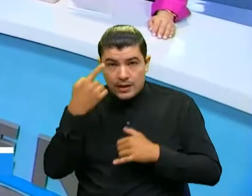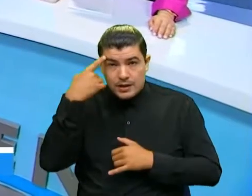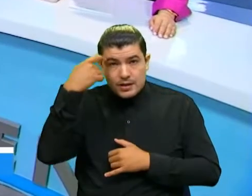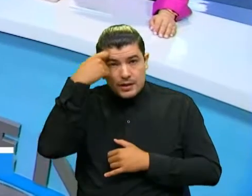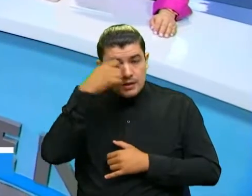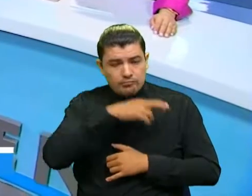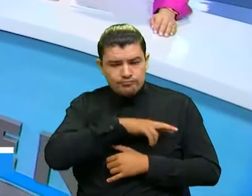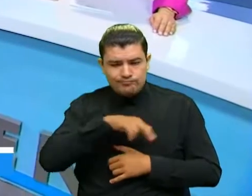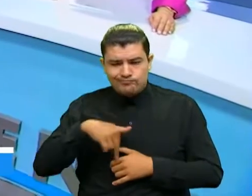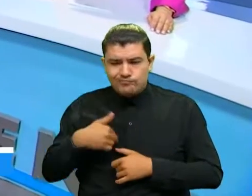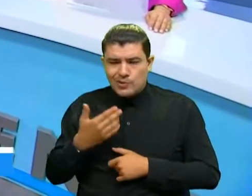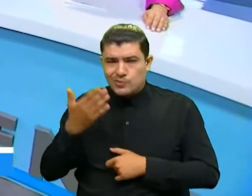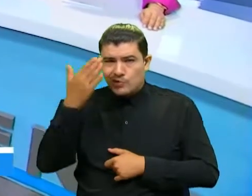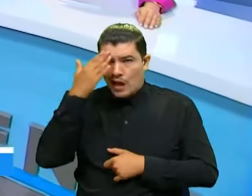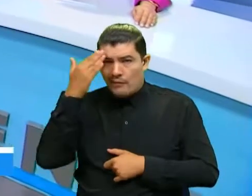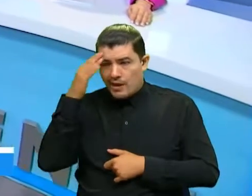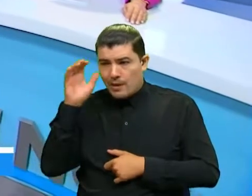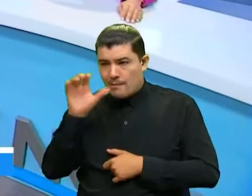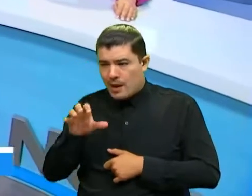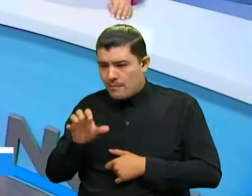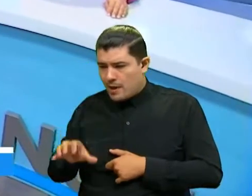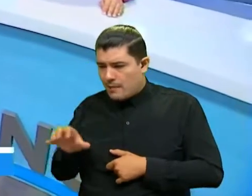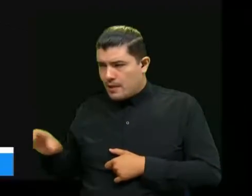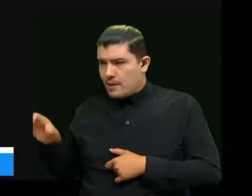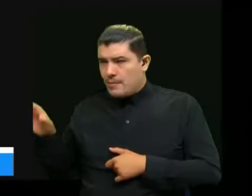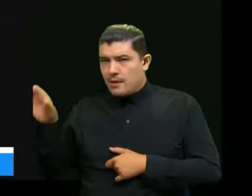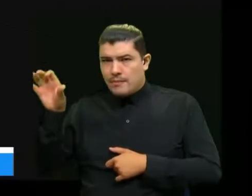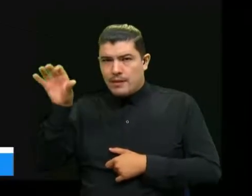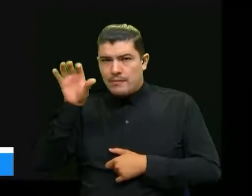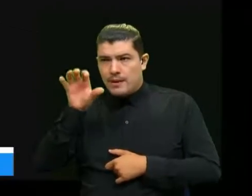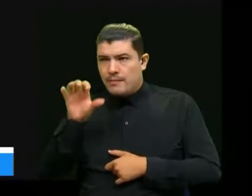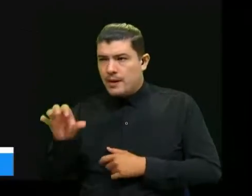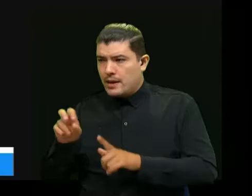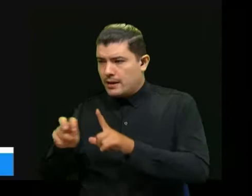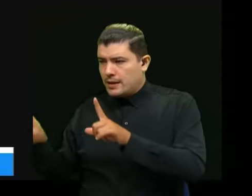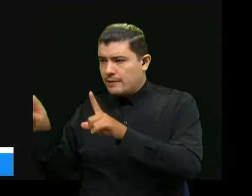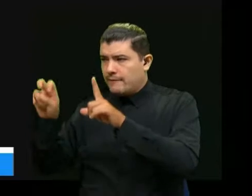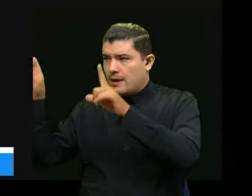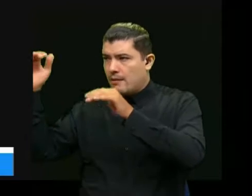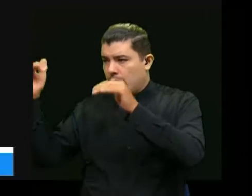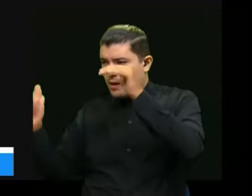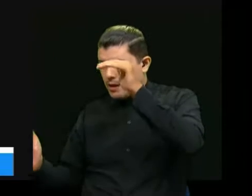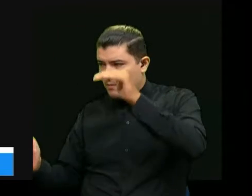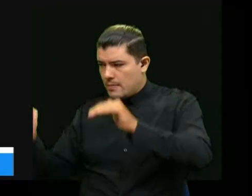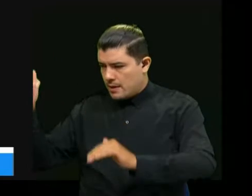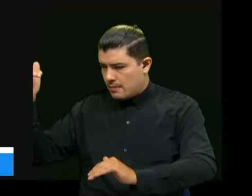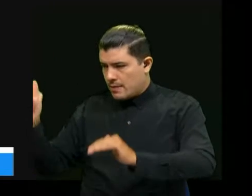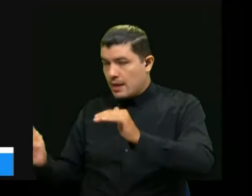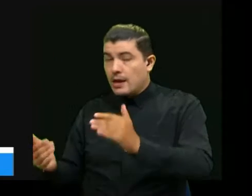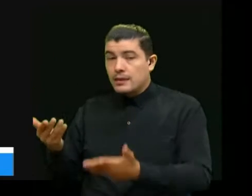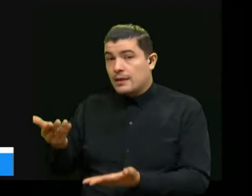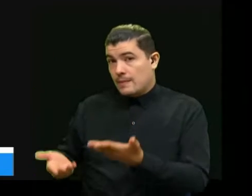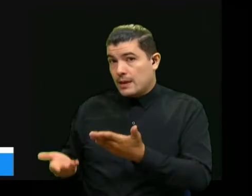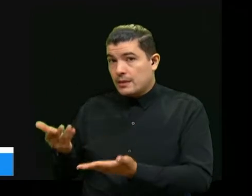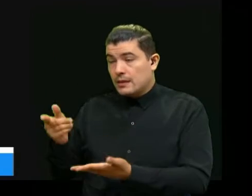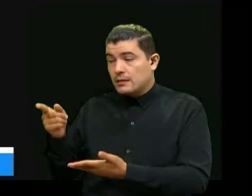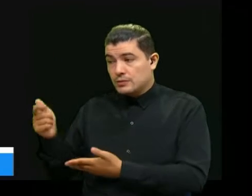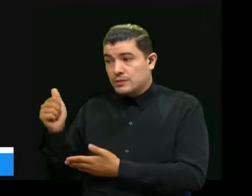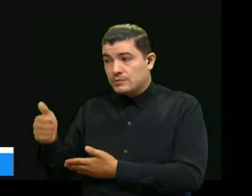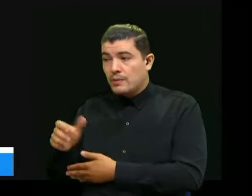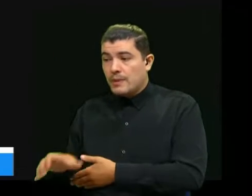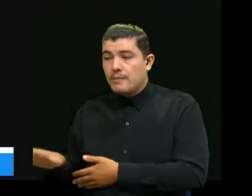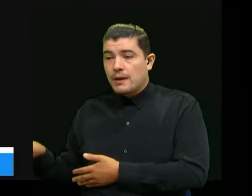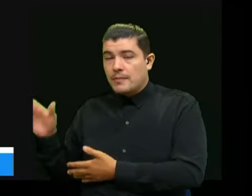la mayor diferencia entre los países de altos y bajos ingresos se da en la inversión que se hace en ciencia y tecnología